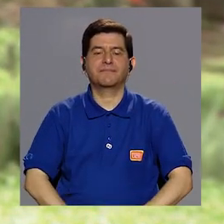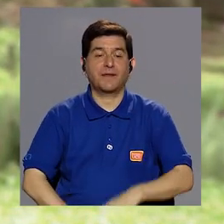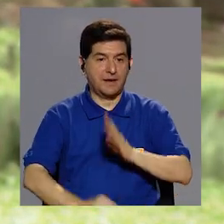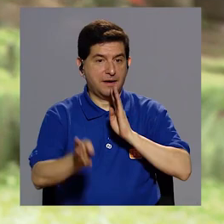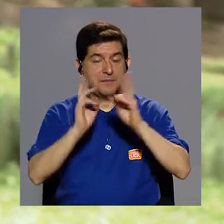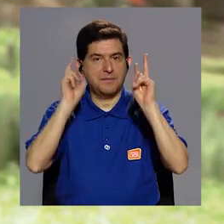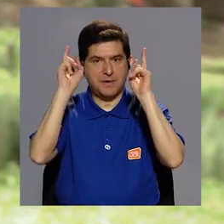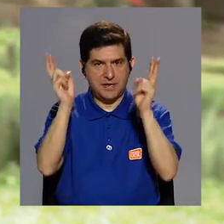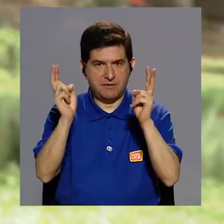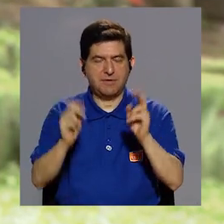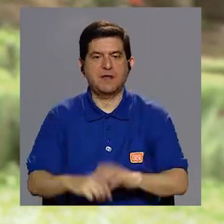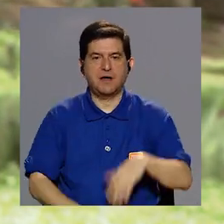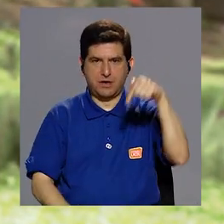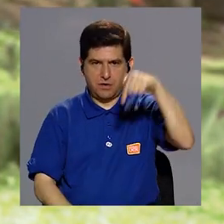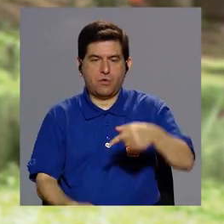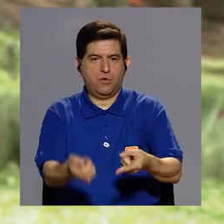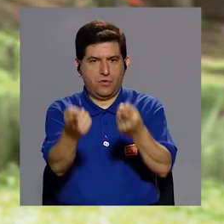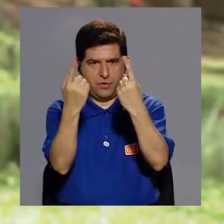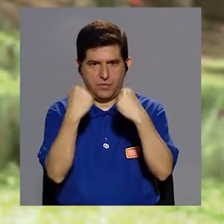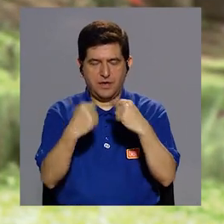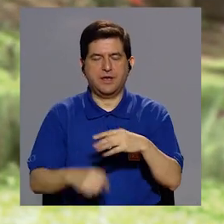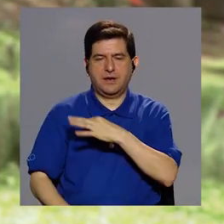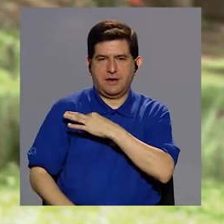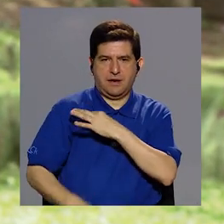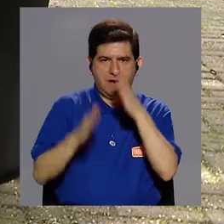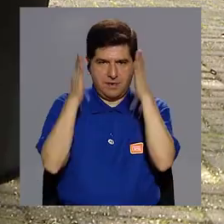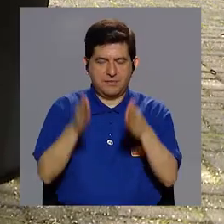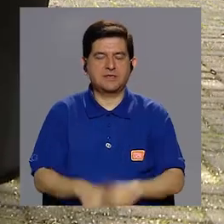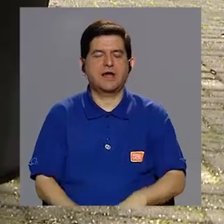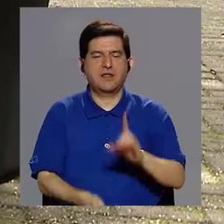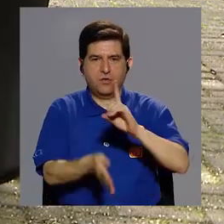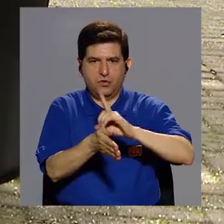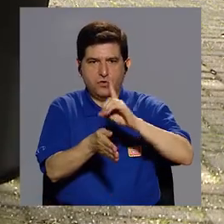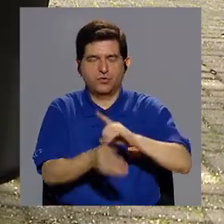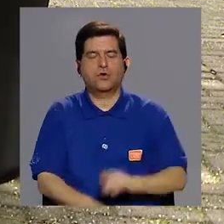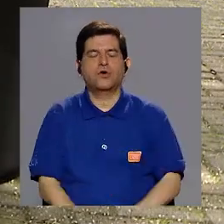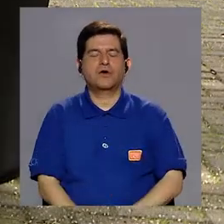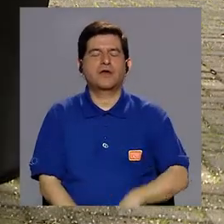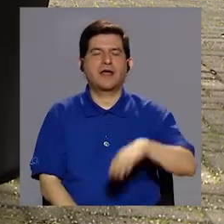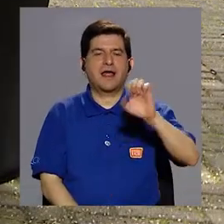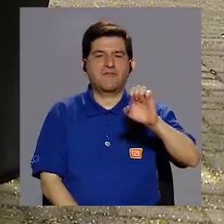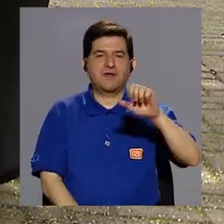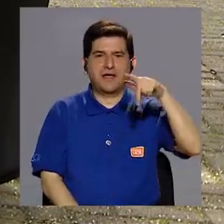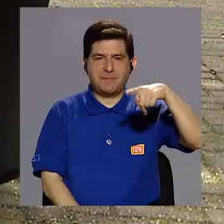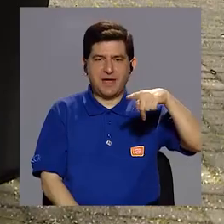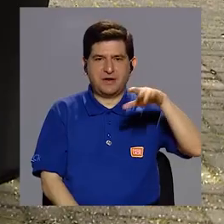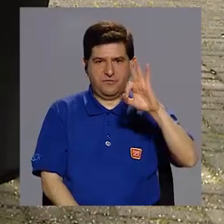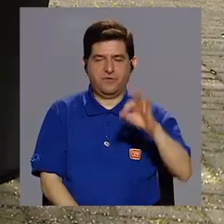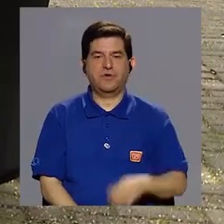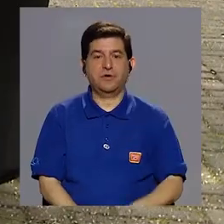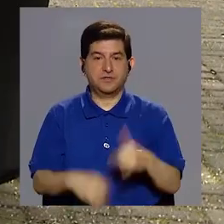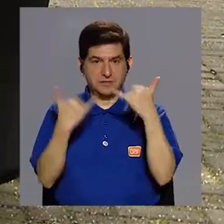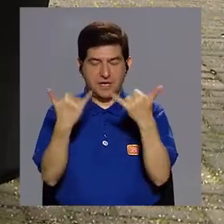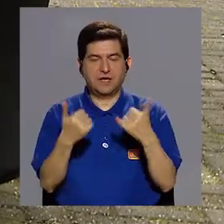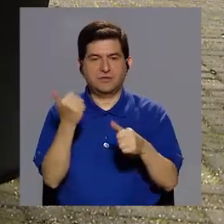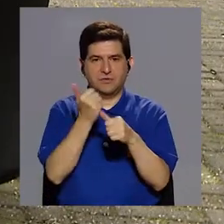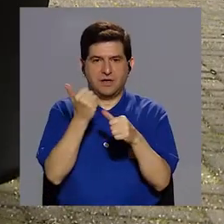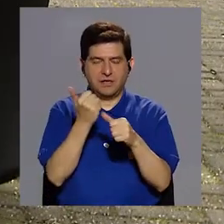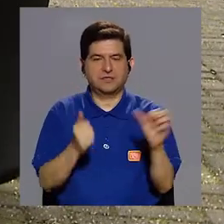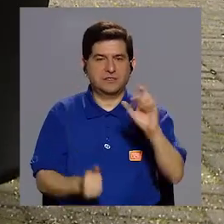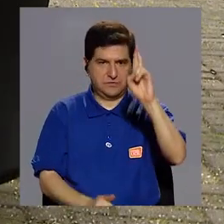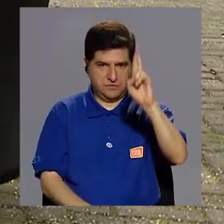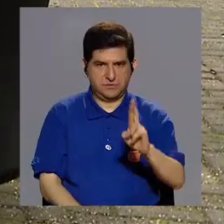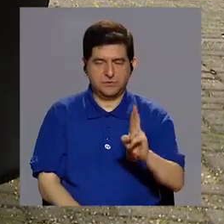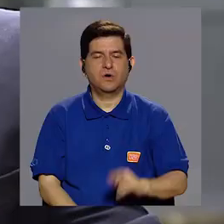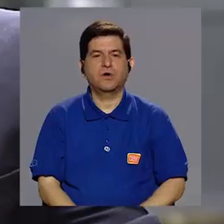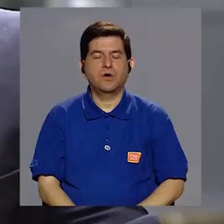Para conversar del tema, contamos con la presencia de nuestro invitado, quien es el doctor Enrique Pérez Flores. Él es actualmente asesor